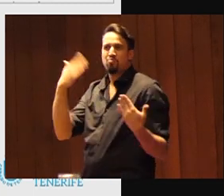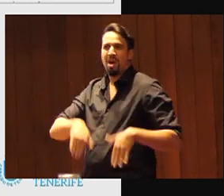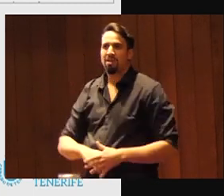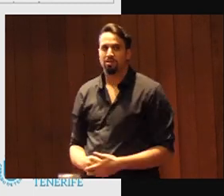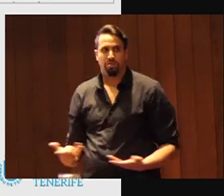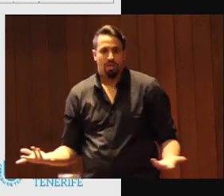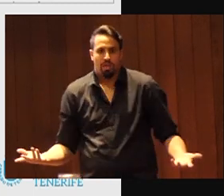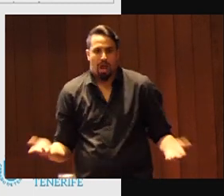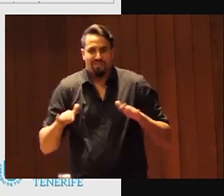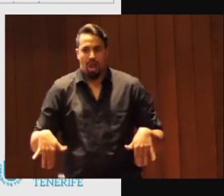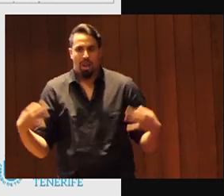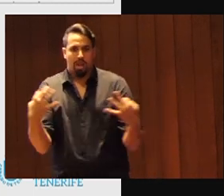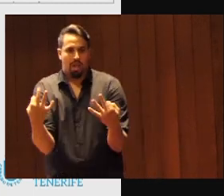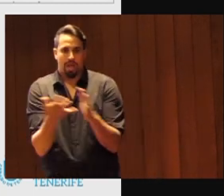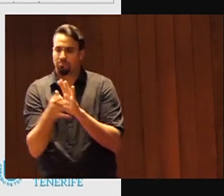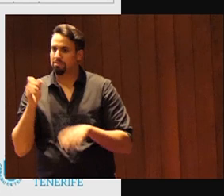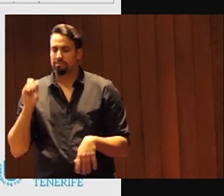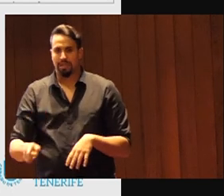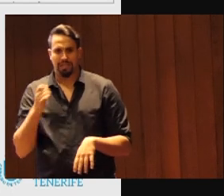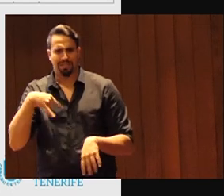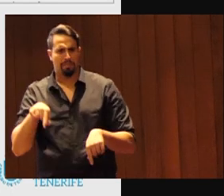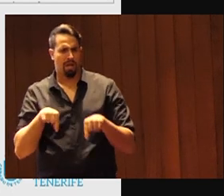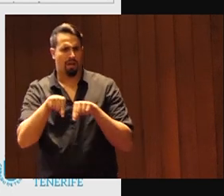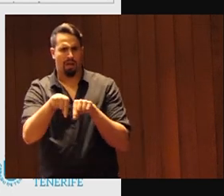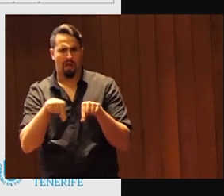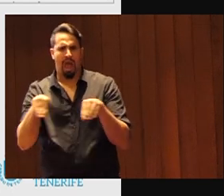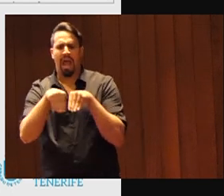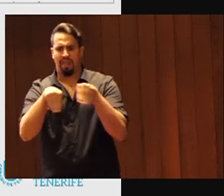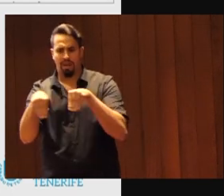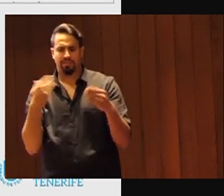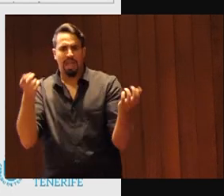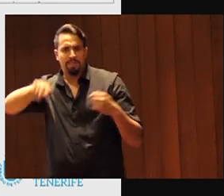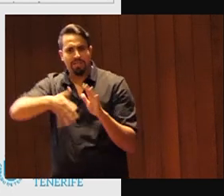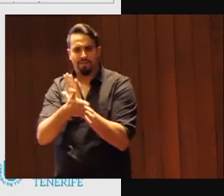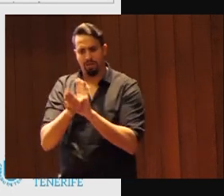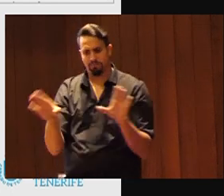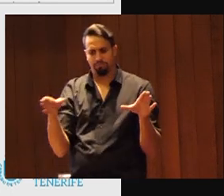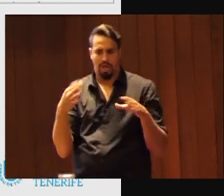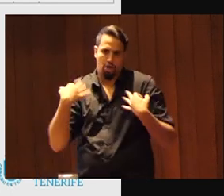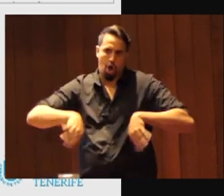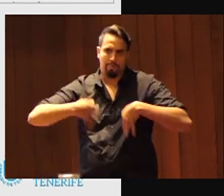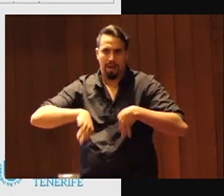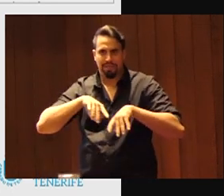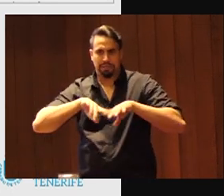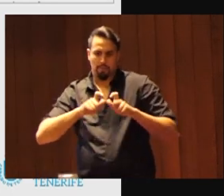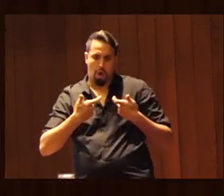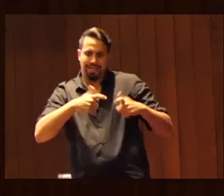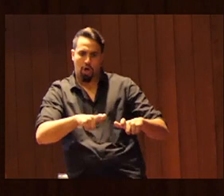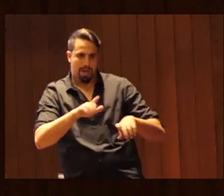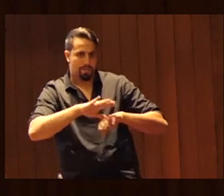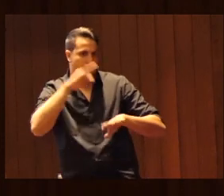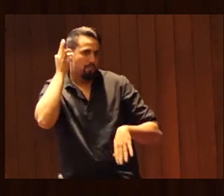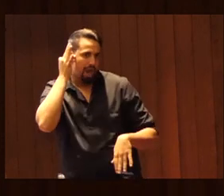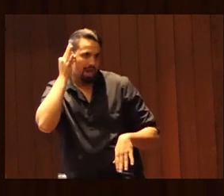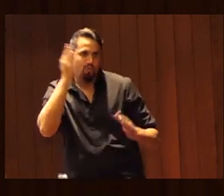Esto es muy típico en el ajedrez también. Compiten de forma conjunta, no existen categorías solo para las mujeres, pero luego dan el premio a la